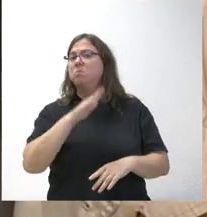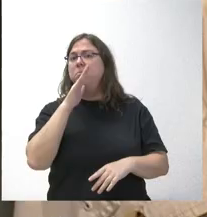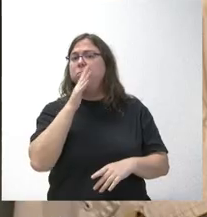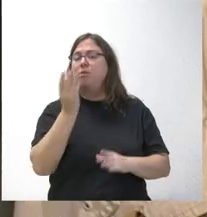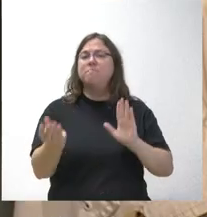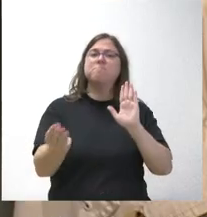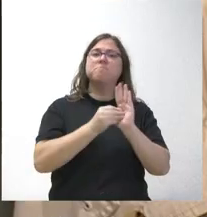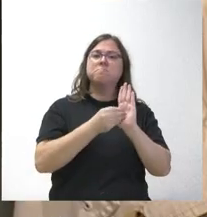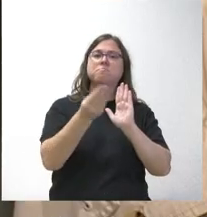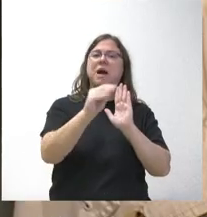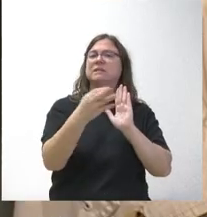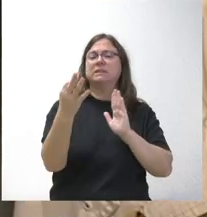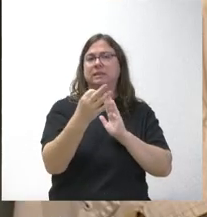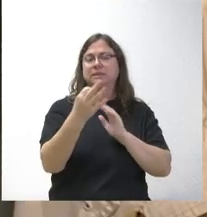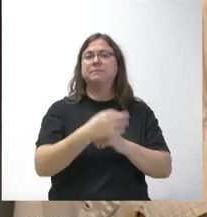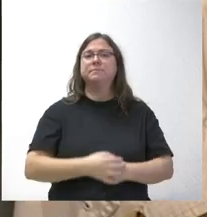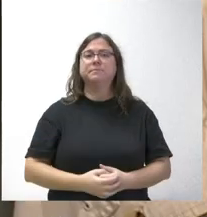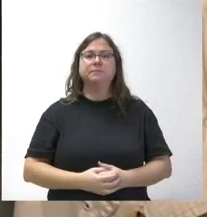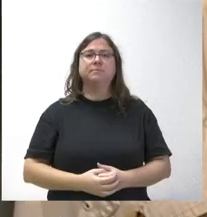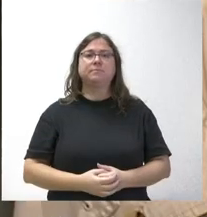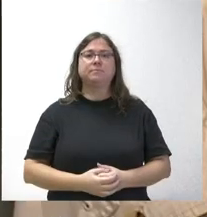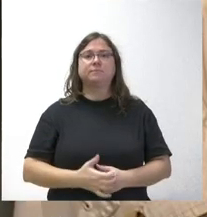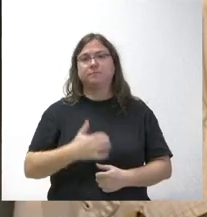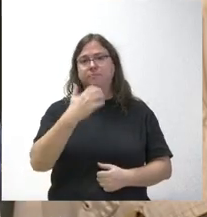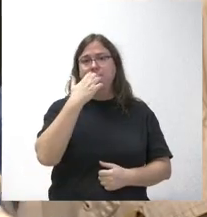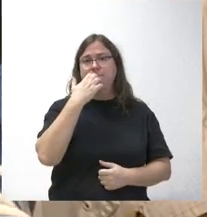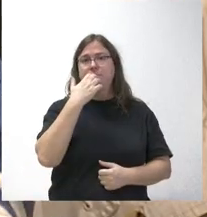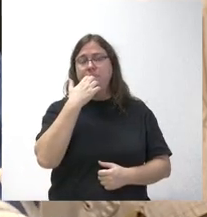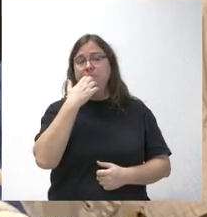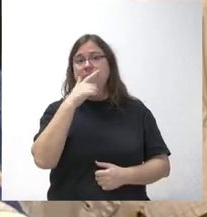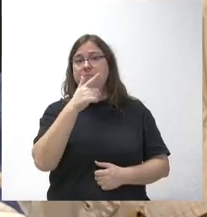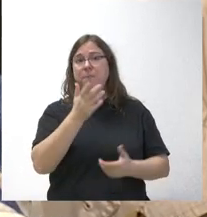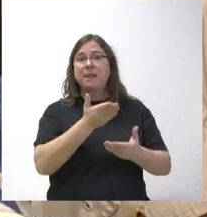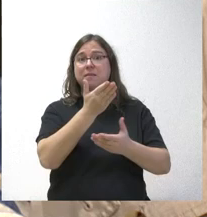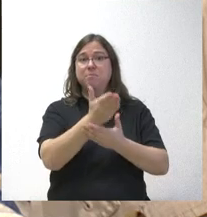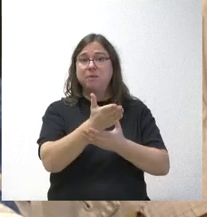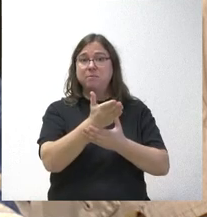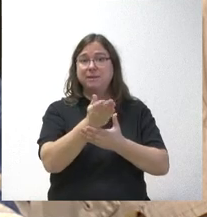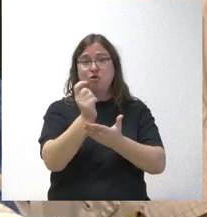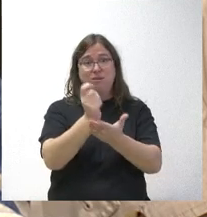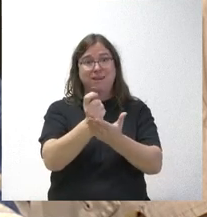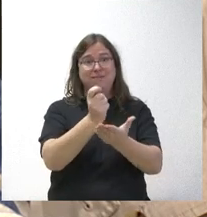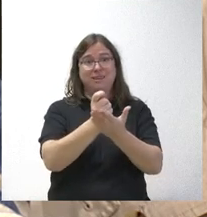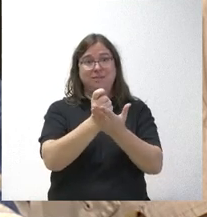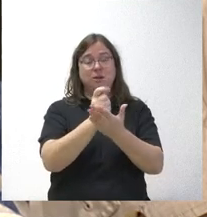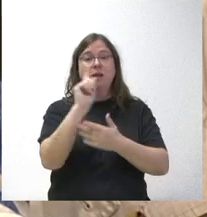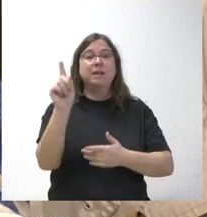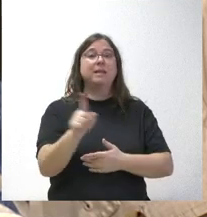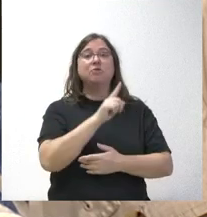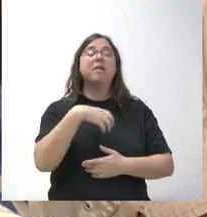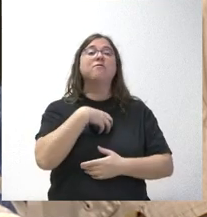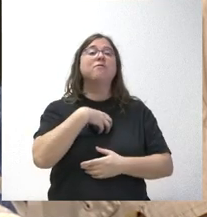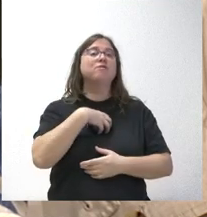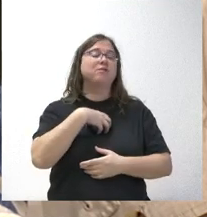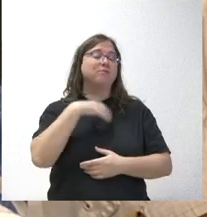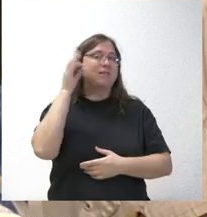introducido a mayores. Y si este permiso retribuido va a afectar a todas las empleadas públicas, no solo a